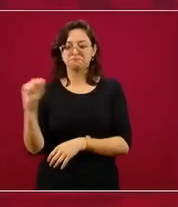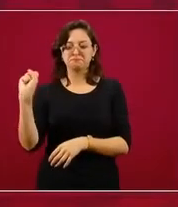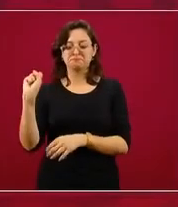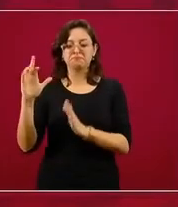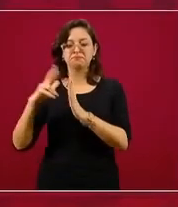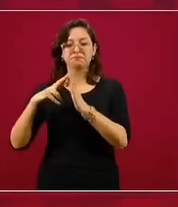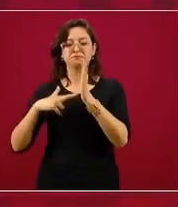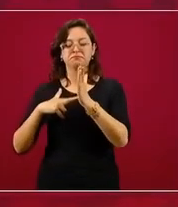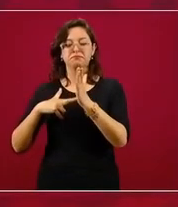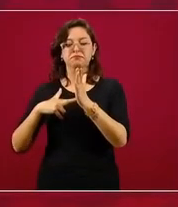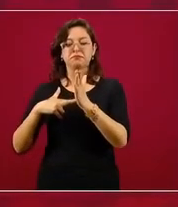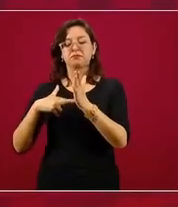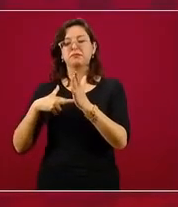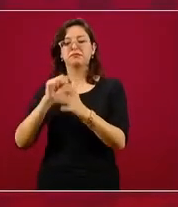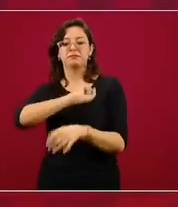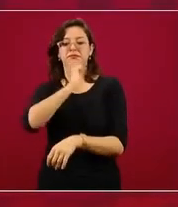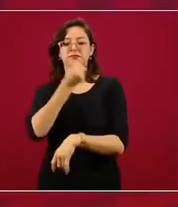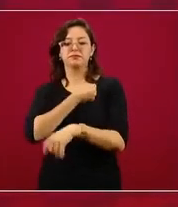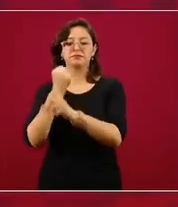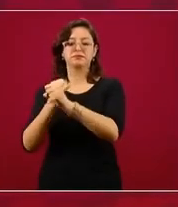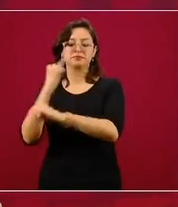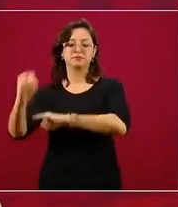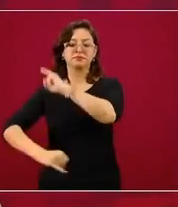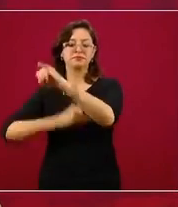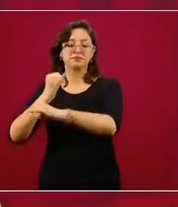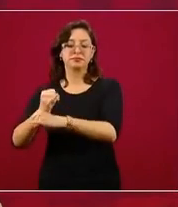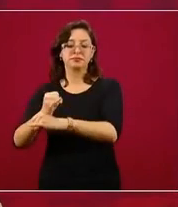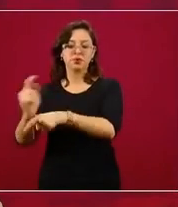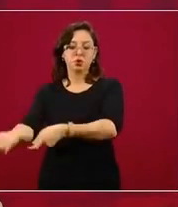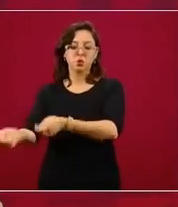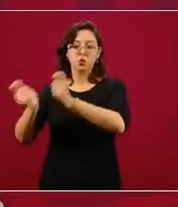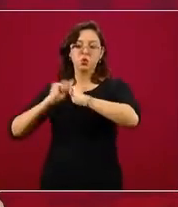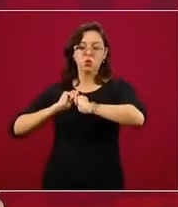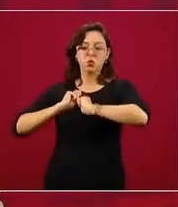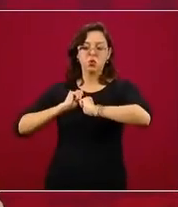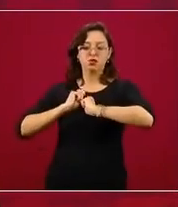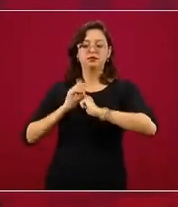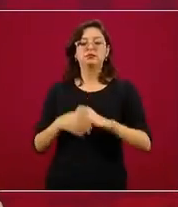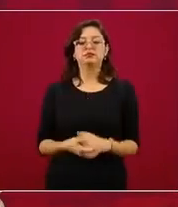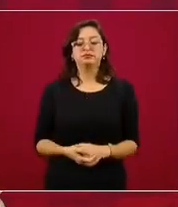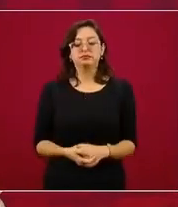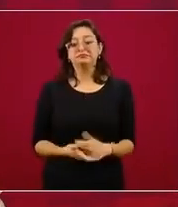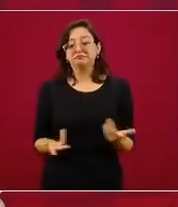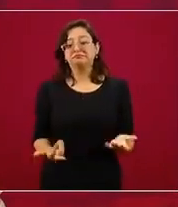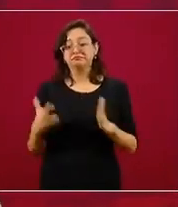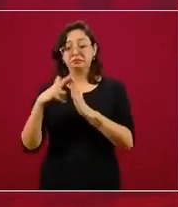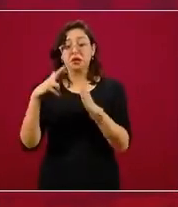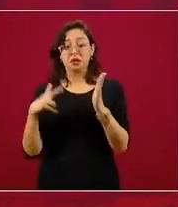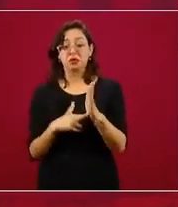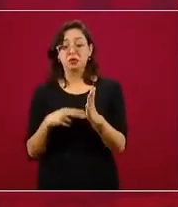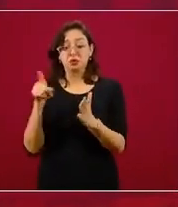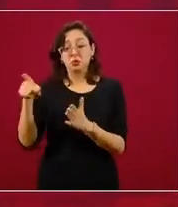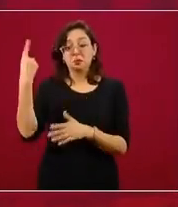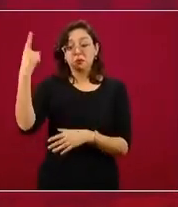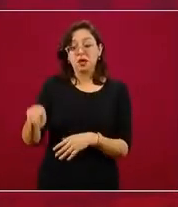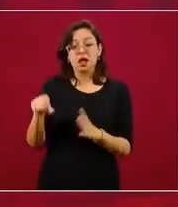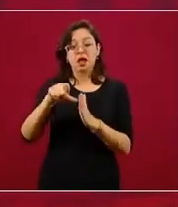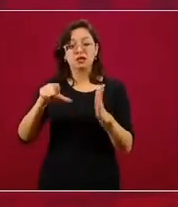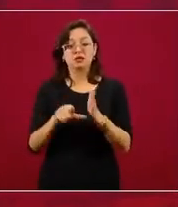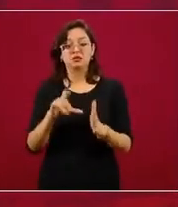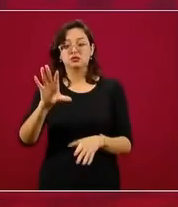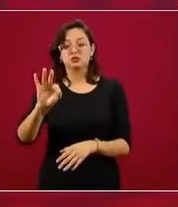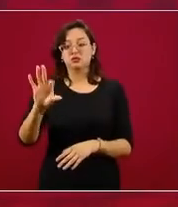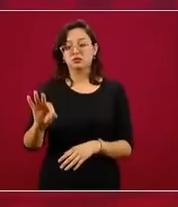del Reglamento Sanitario Internacional. Esta es una encomienda que está estipulada por el propio reglamento, en su artículo